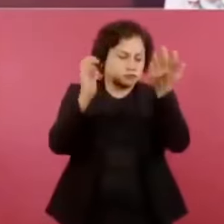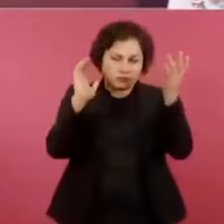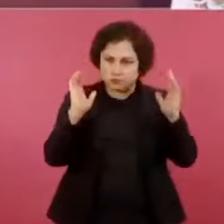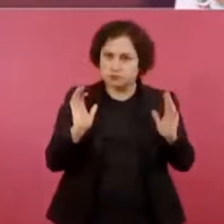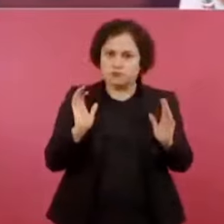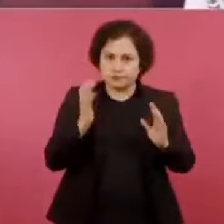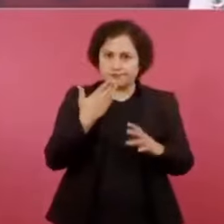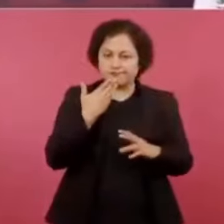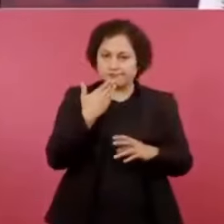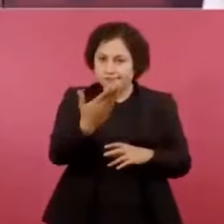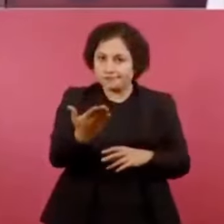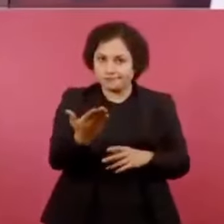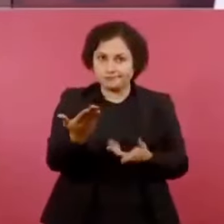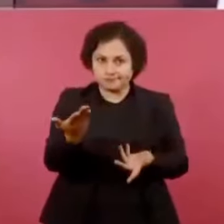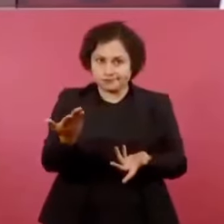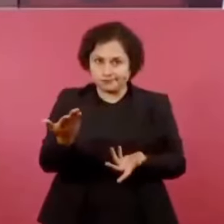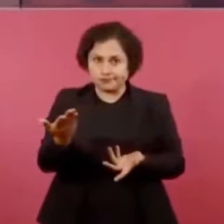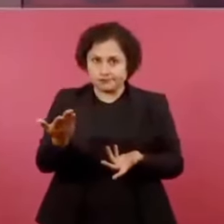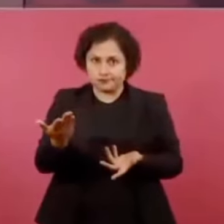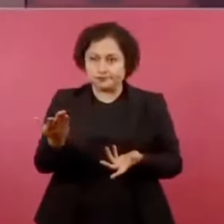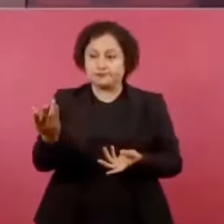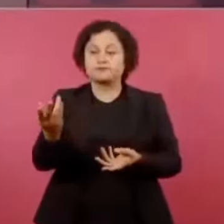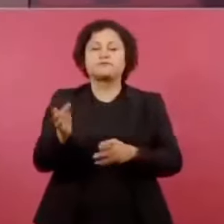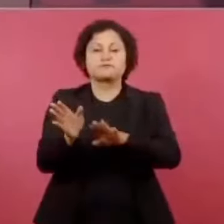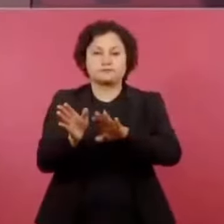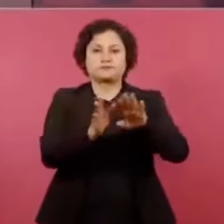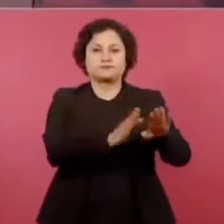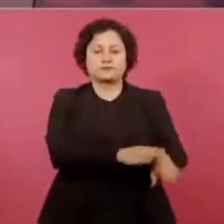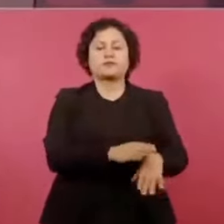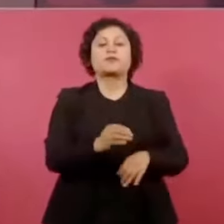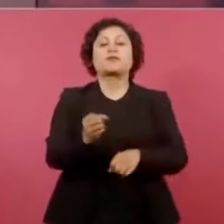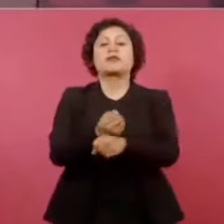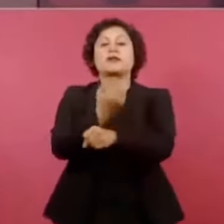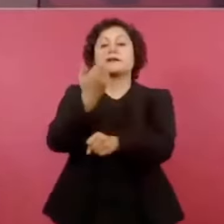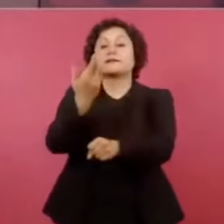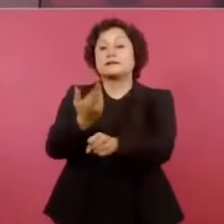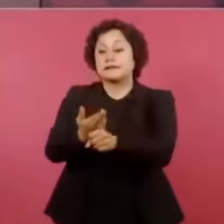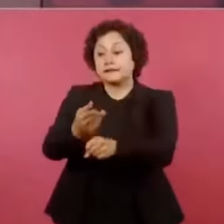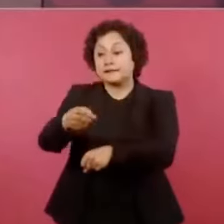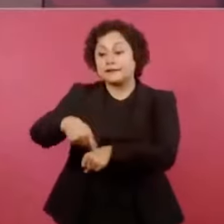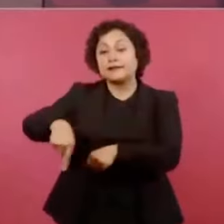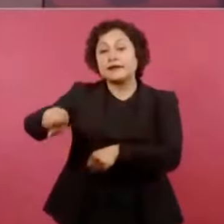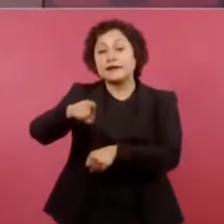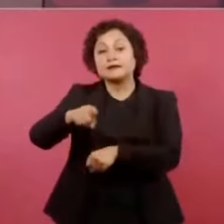ayudan soldados y marinos en el control de aduanas,